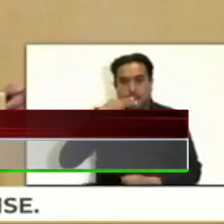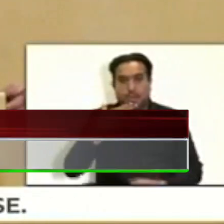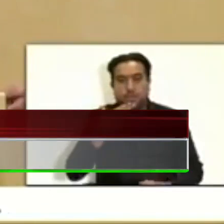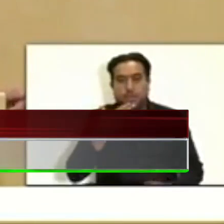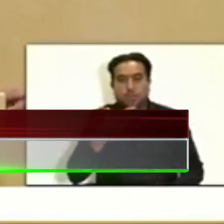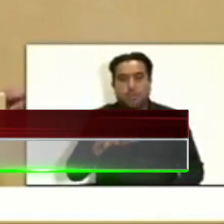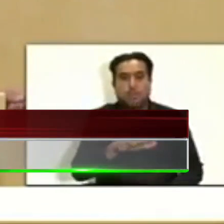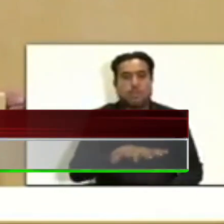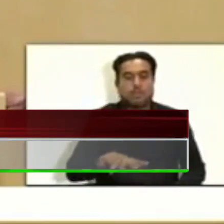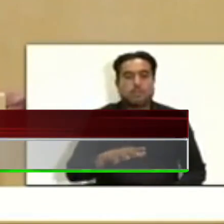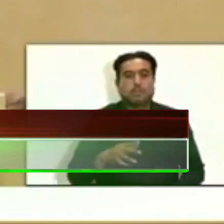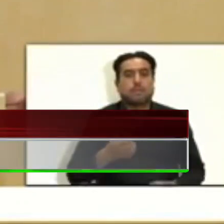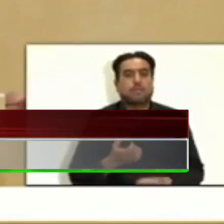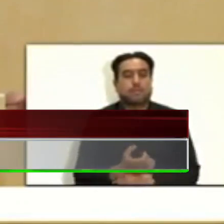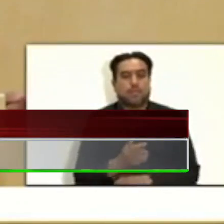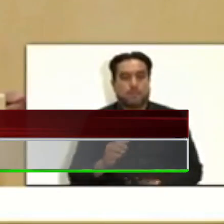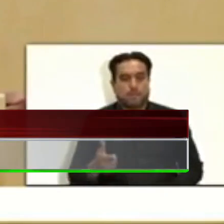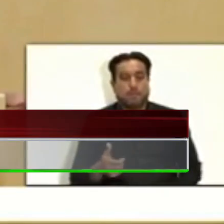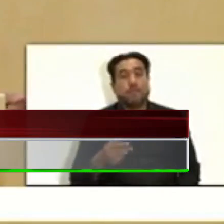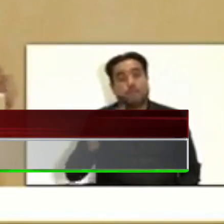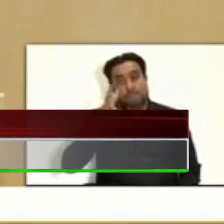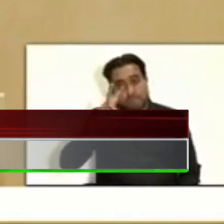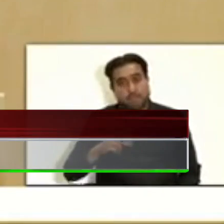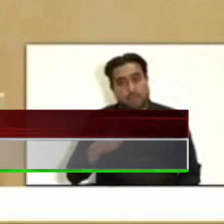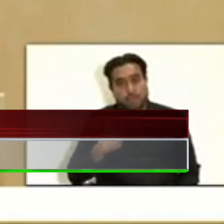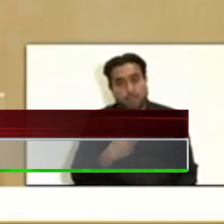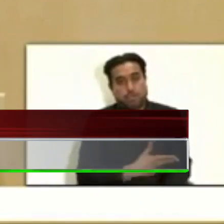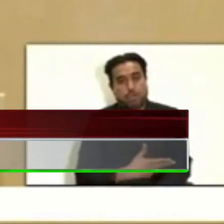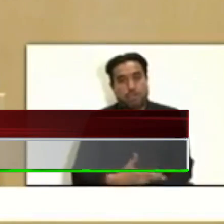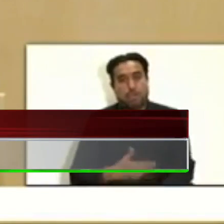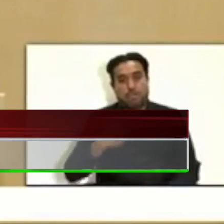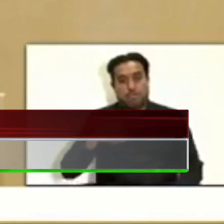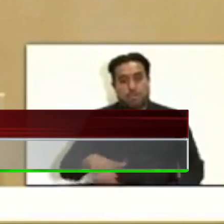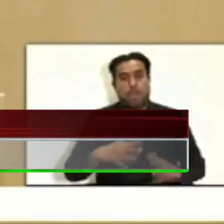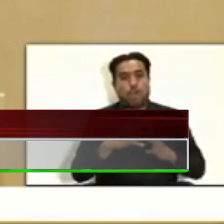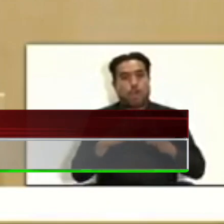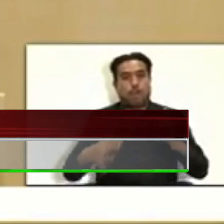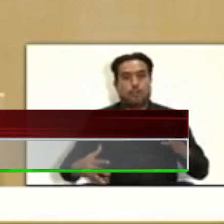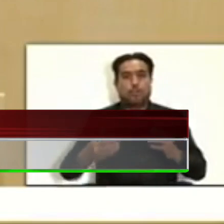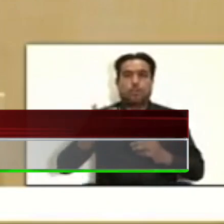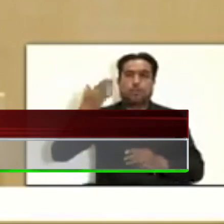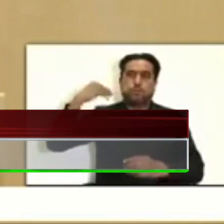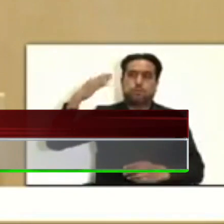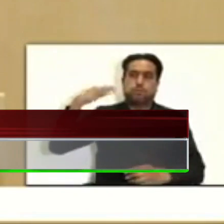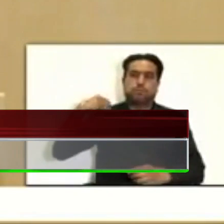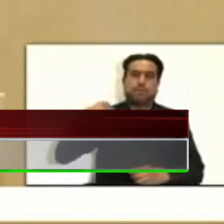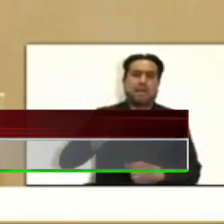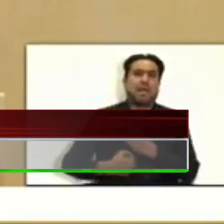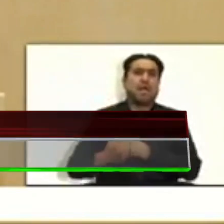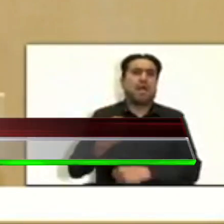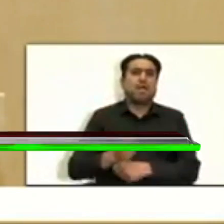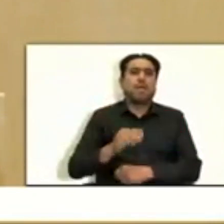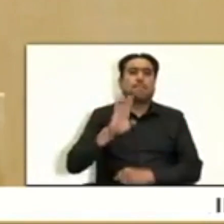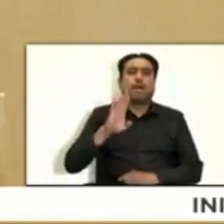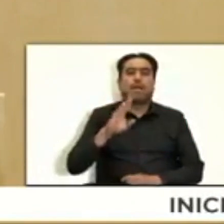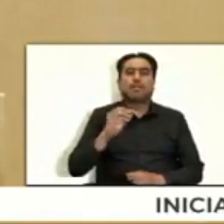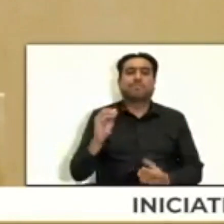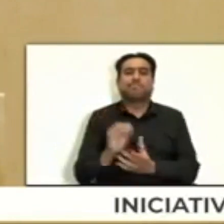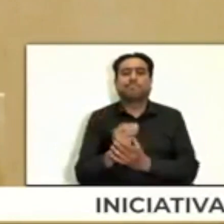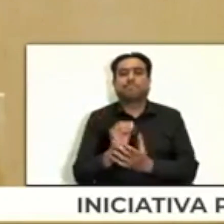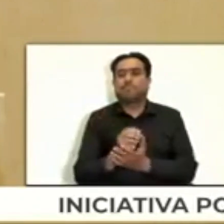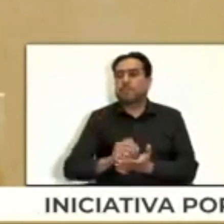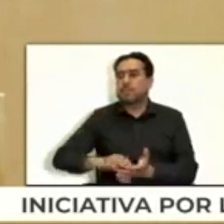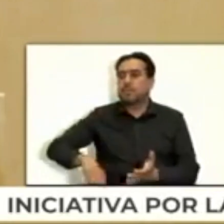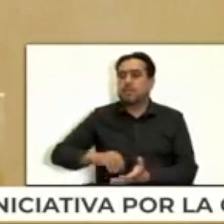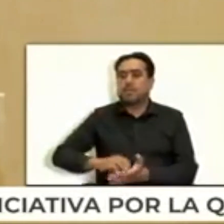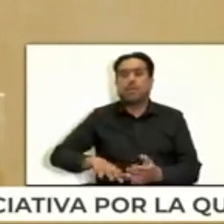Yo honestamente creo que hemos sido, este Congreso durante año ha sido omiso en el cumplimiento del deber